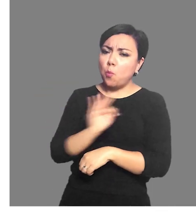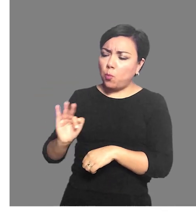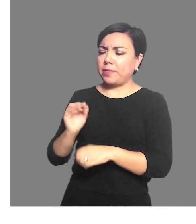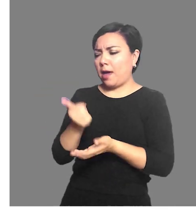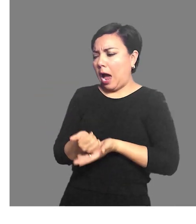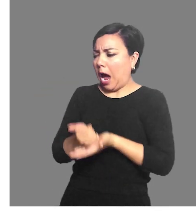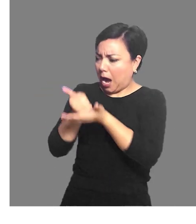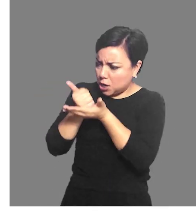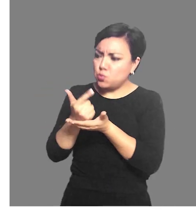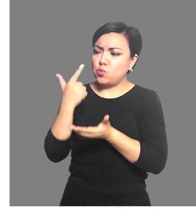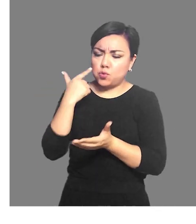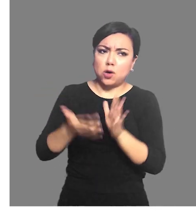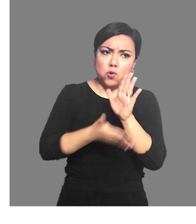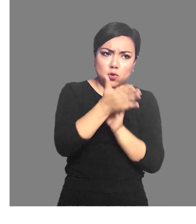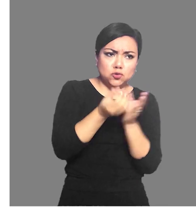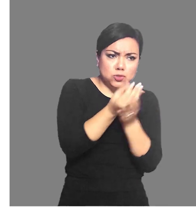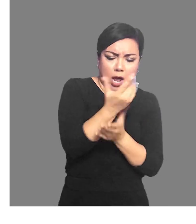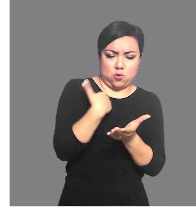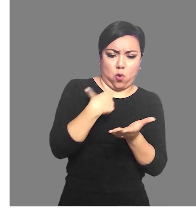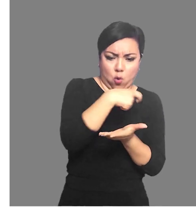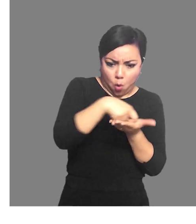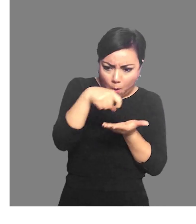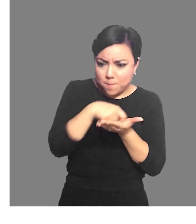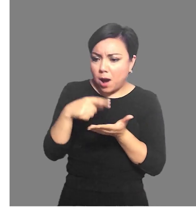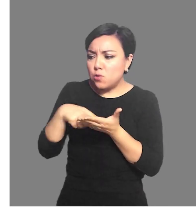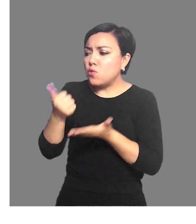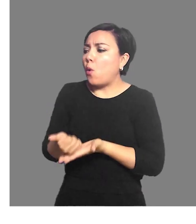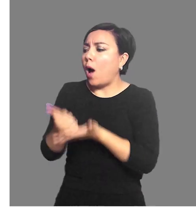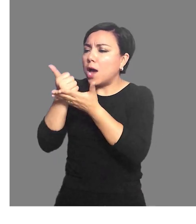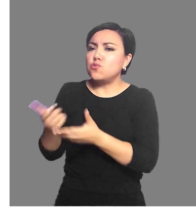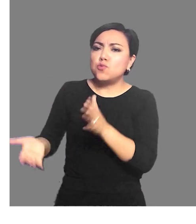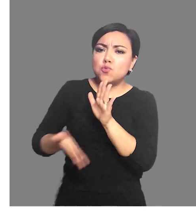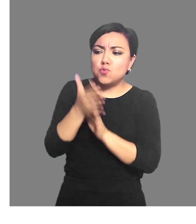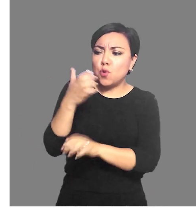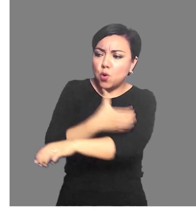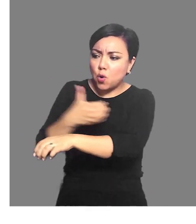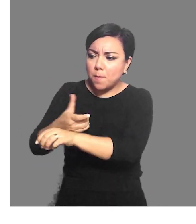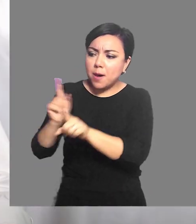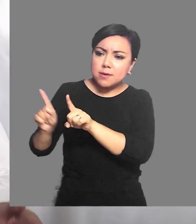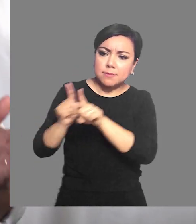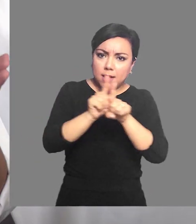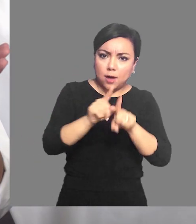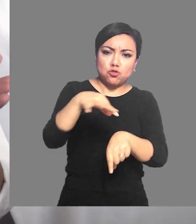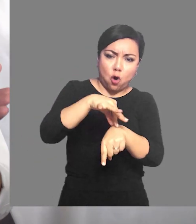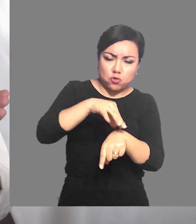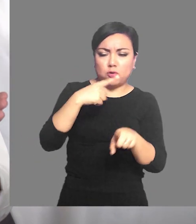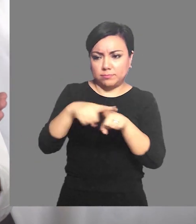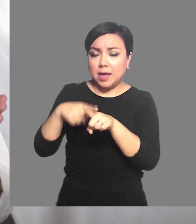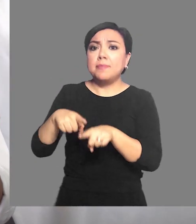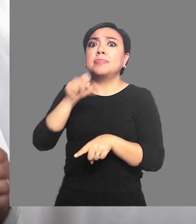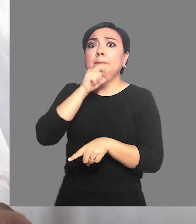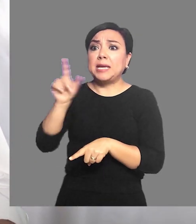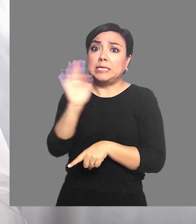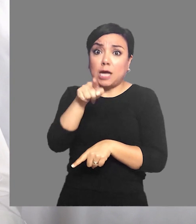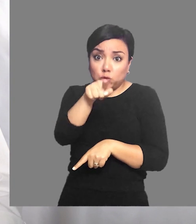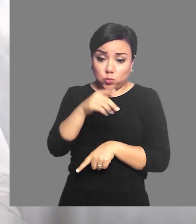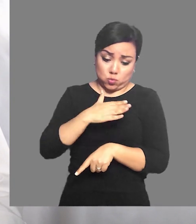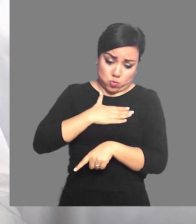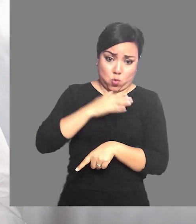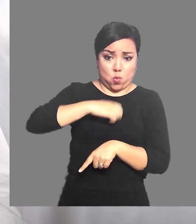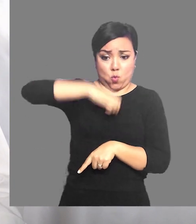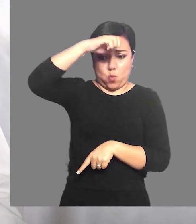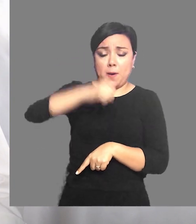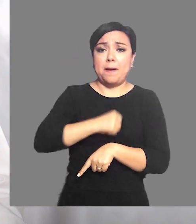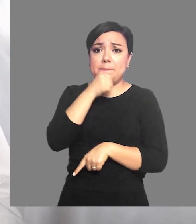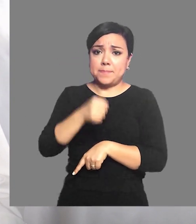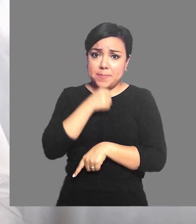edad, ayúdalo realizando sus compras o llevándolo a sus citas médicas para evitar que salga y se contagie. Y si tú estás en este grupo de edad, acepta o